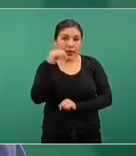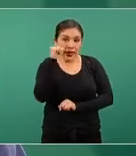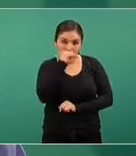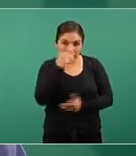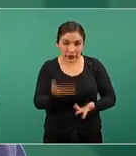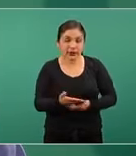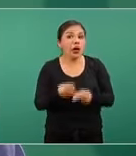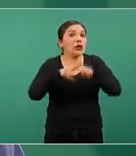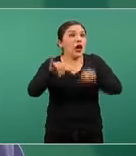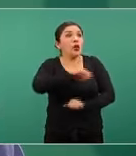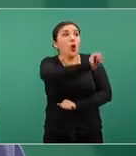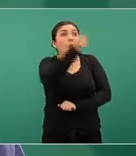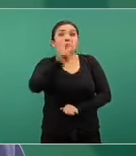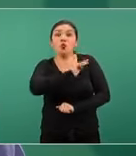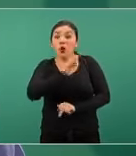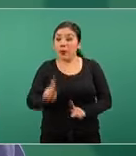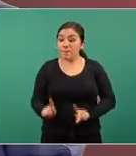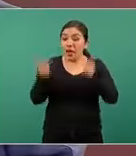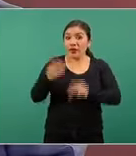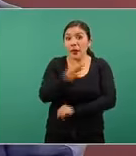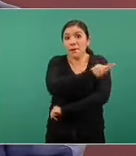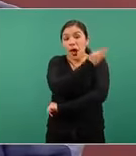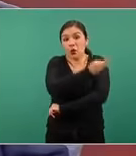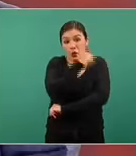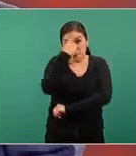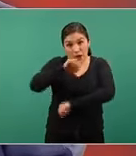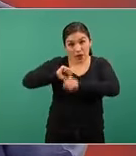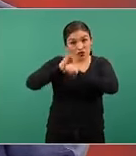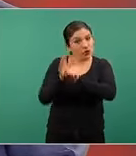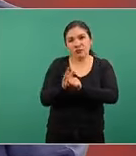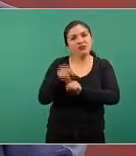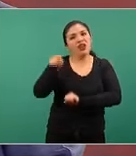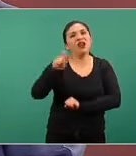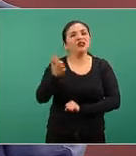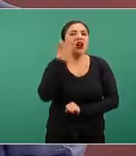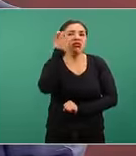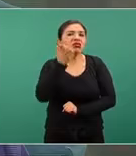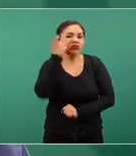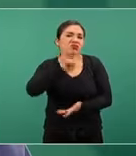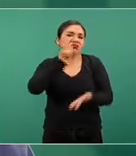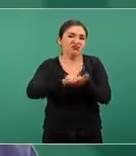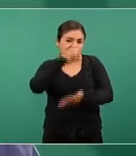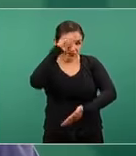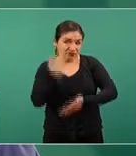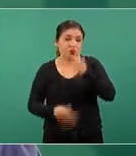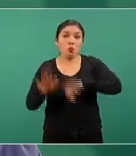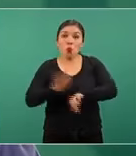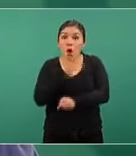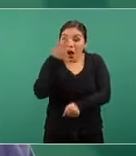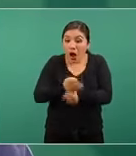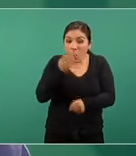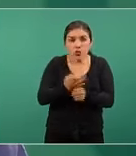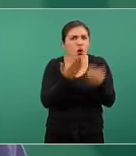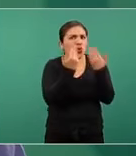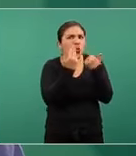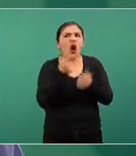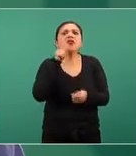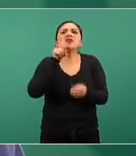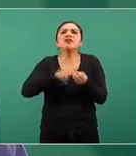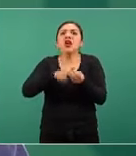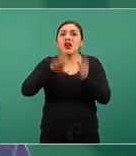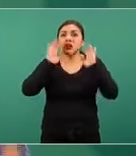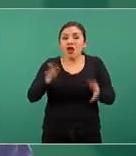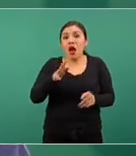nadie puede vender vacunas contra el COVID eso sería un acto ilegal porque hasta el momento no hay ninguna entidad